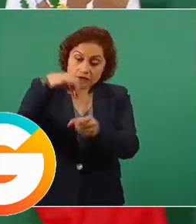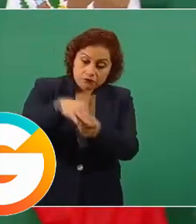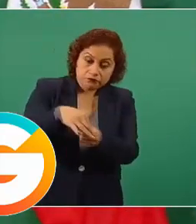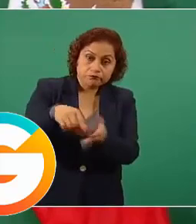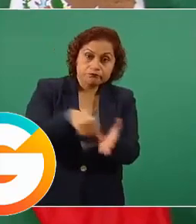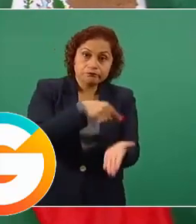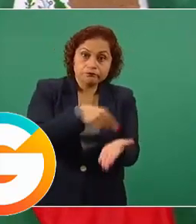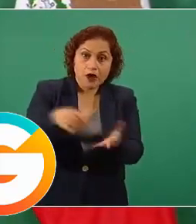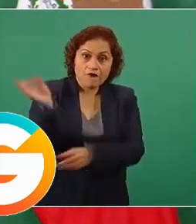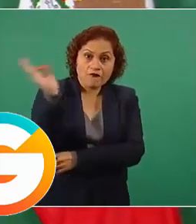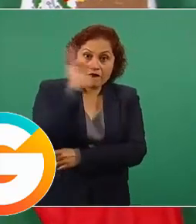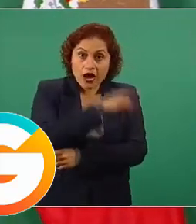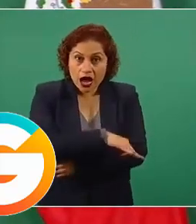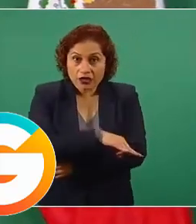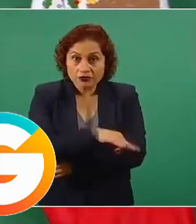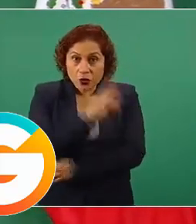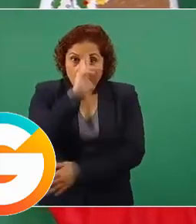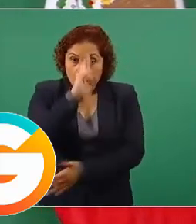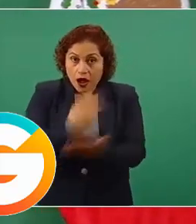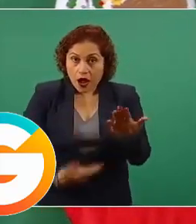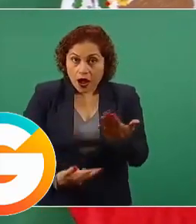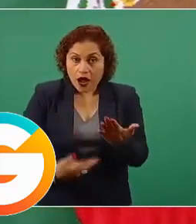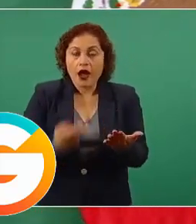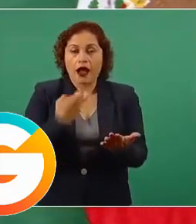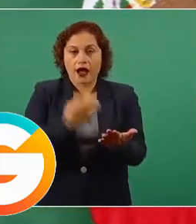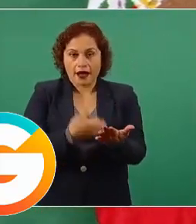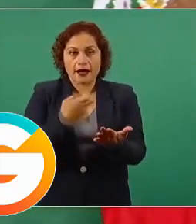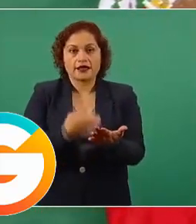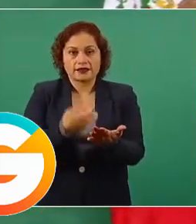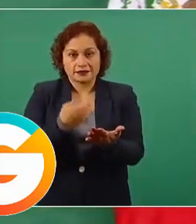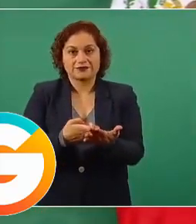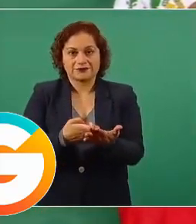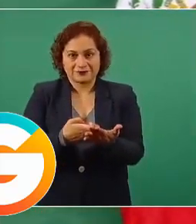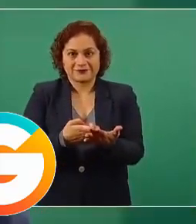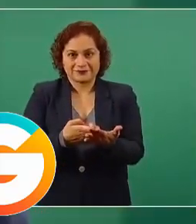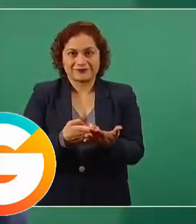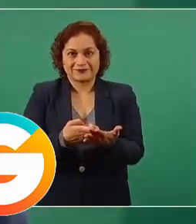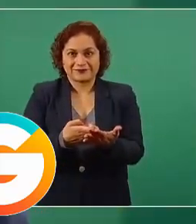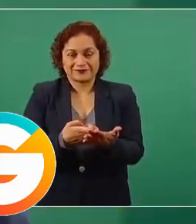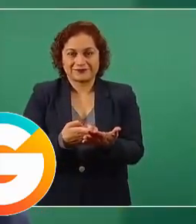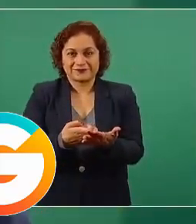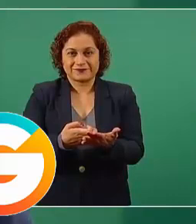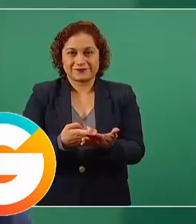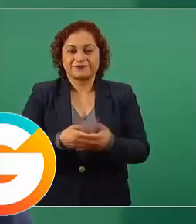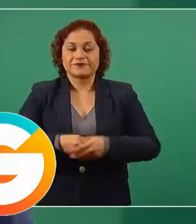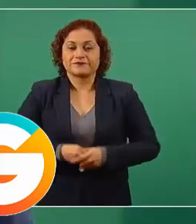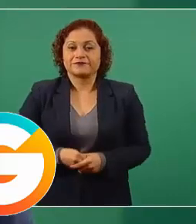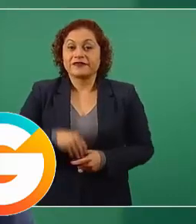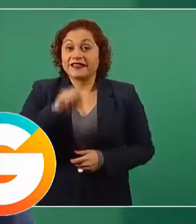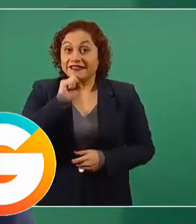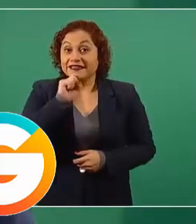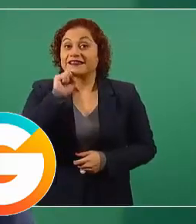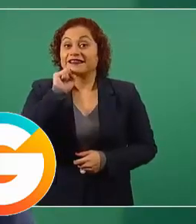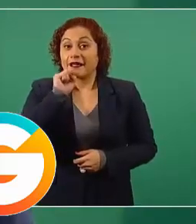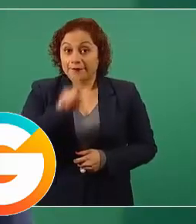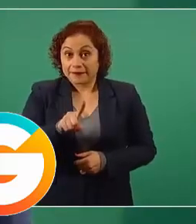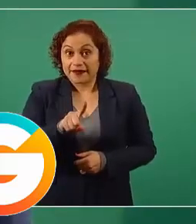Y lo más importante o algo muy importante, hay voluntad política